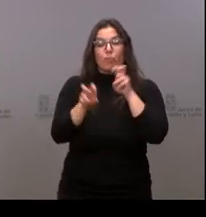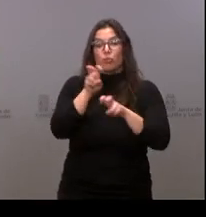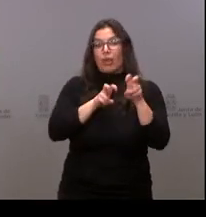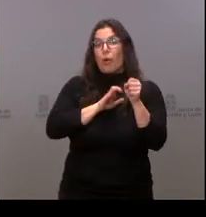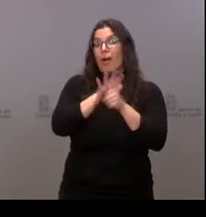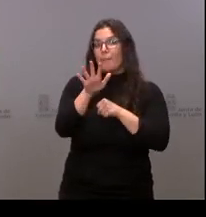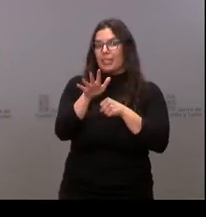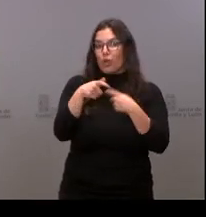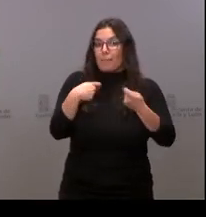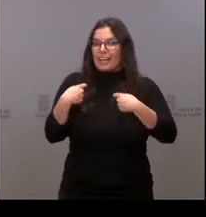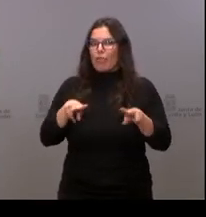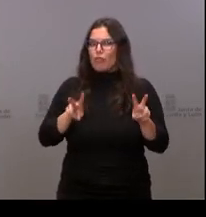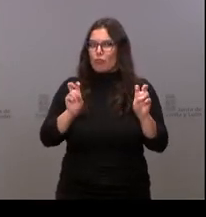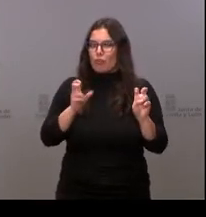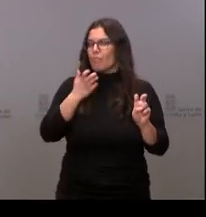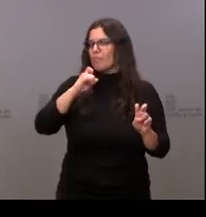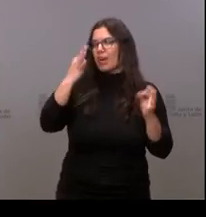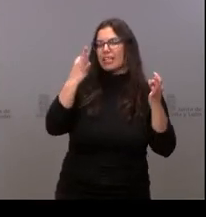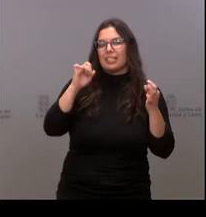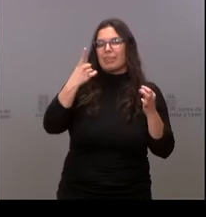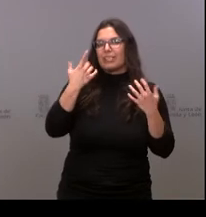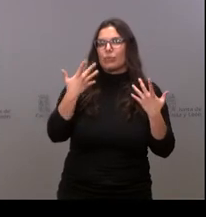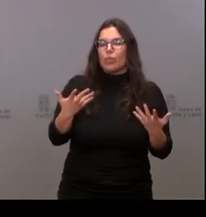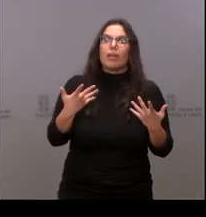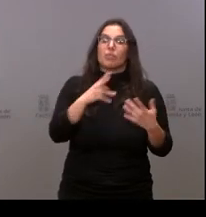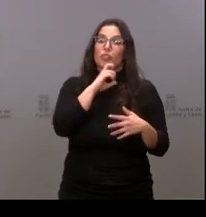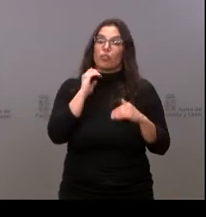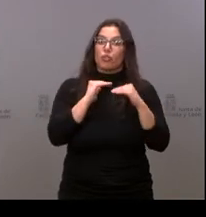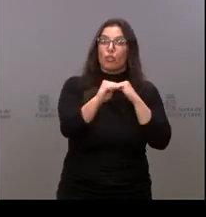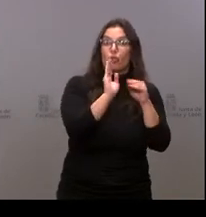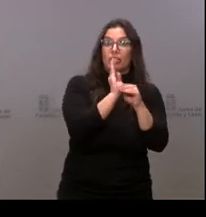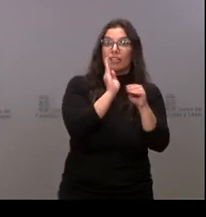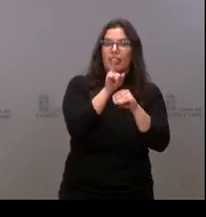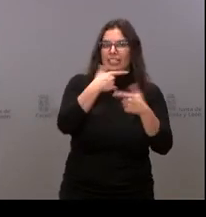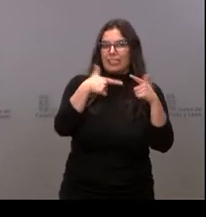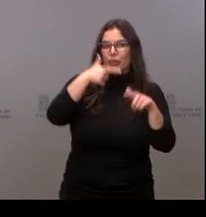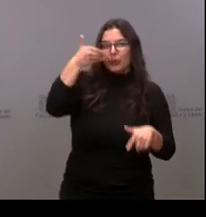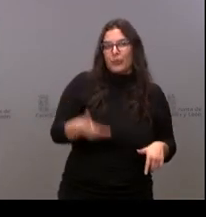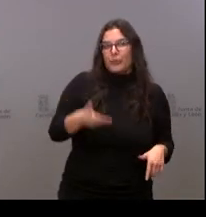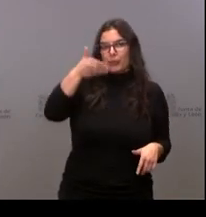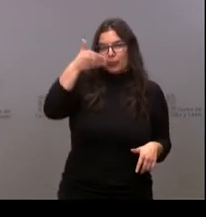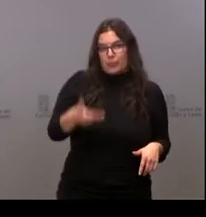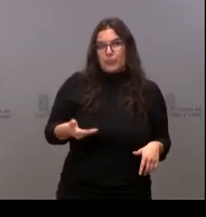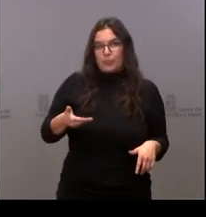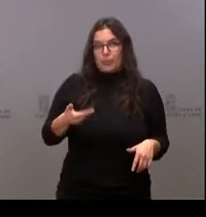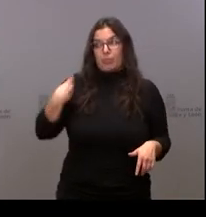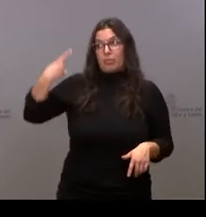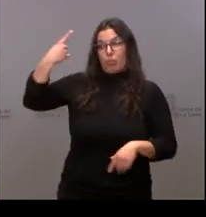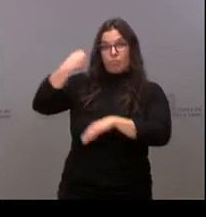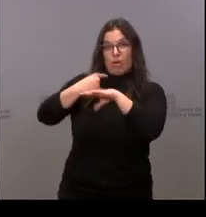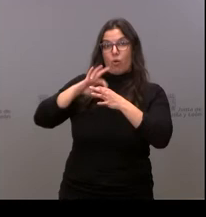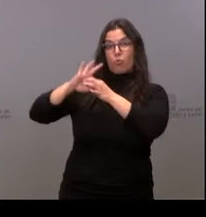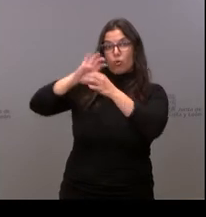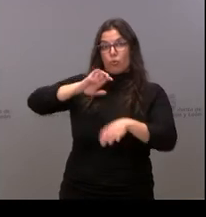especialmente desde la sostenibilidad, que es hoy un sector estratégico desde la Unión Europea.